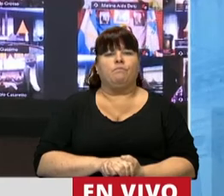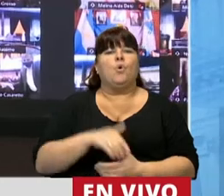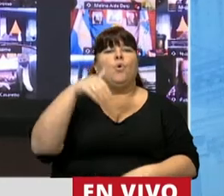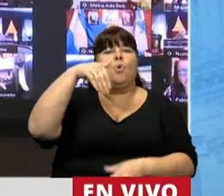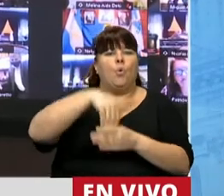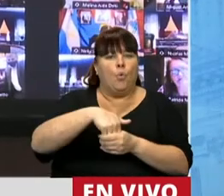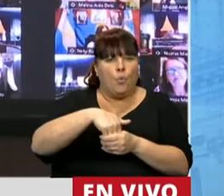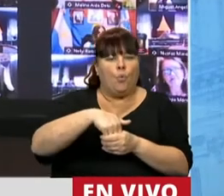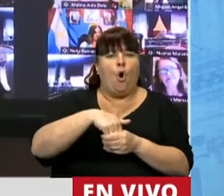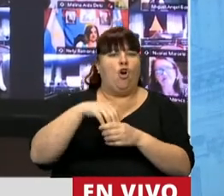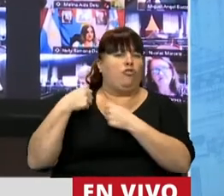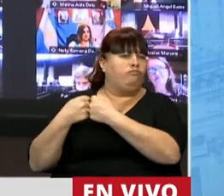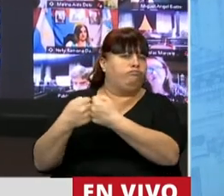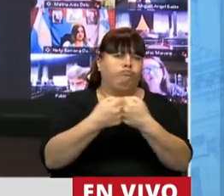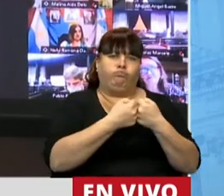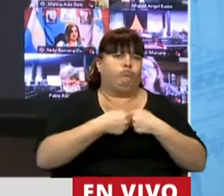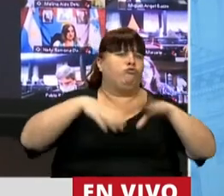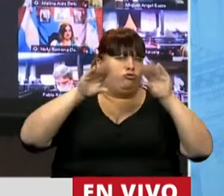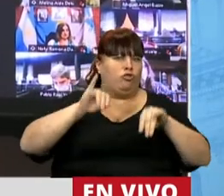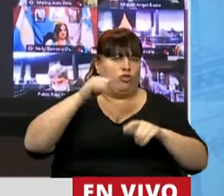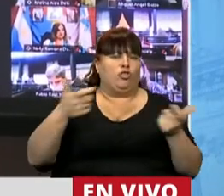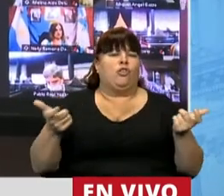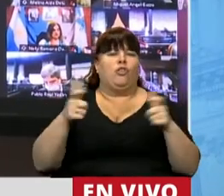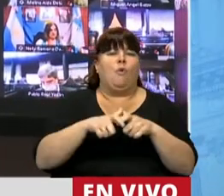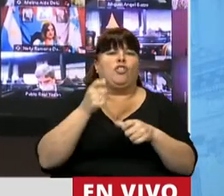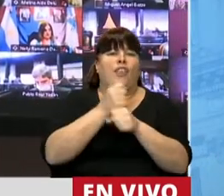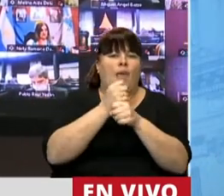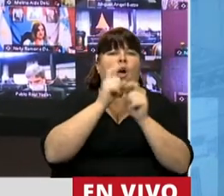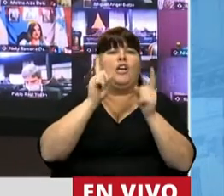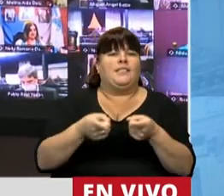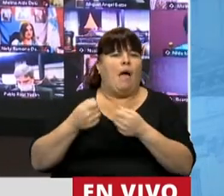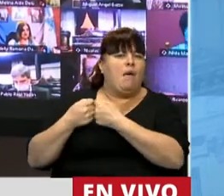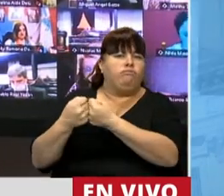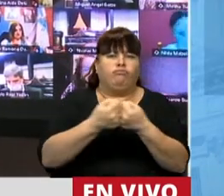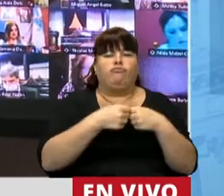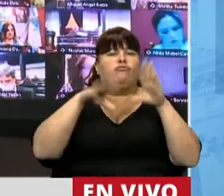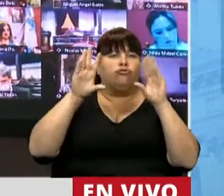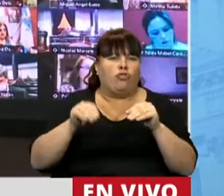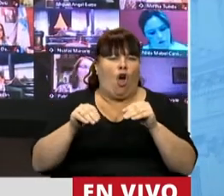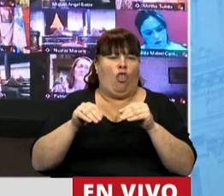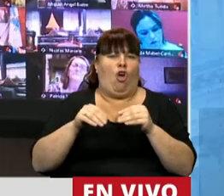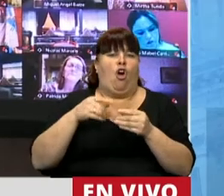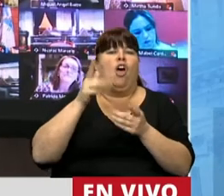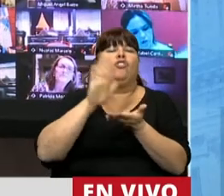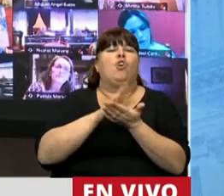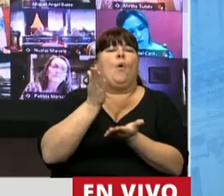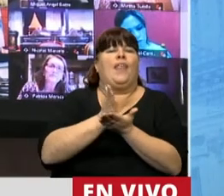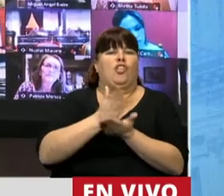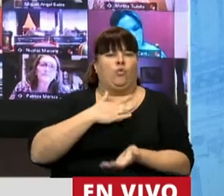votado por unanimidad en la Comisión de Trabajo y también por unanimidad en la de los derechos